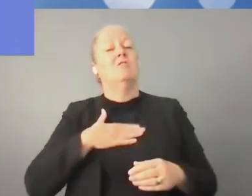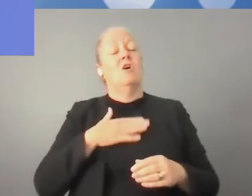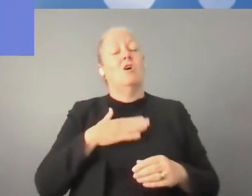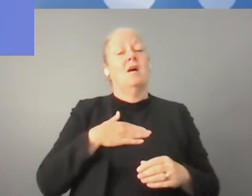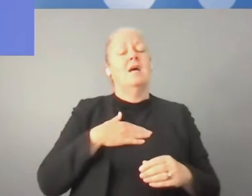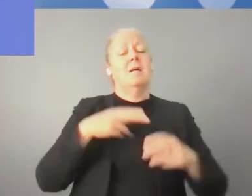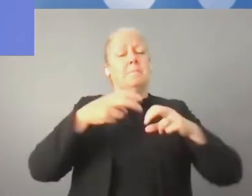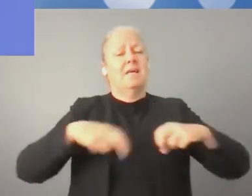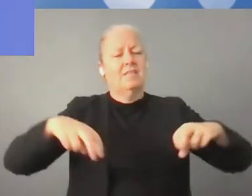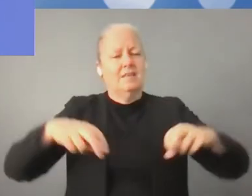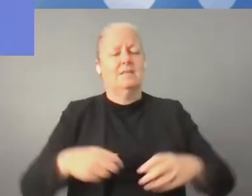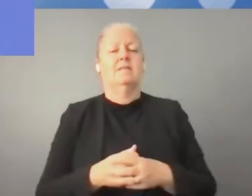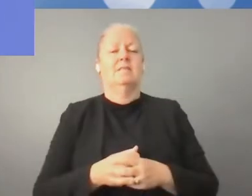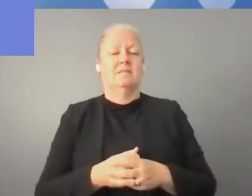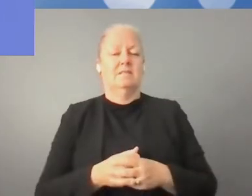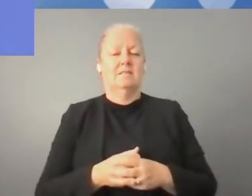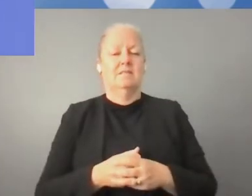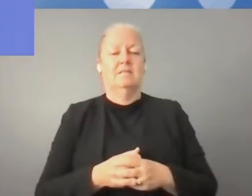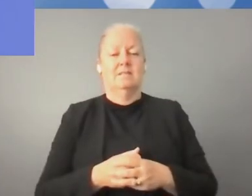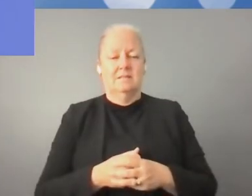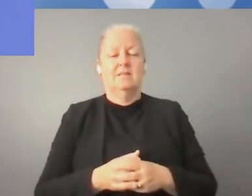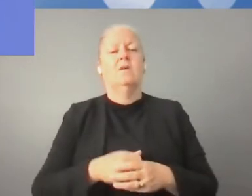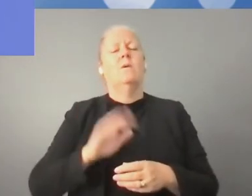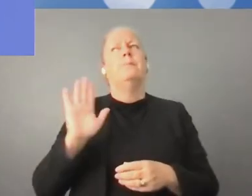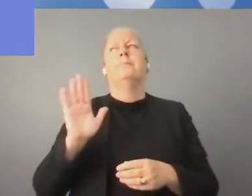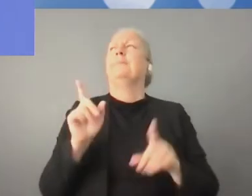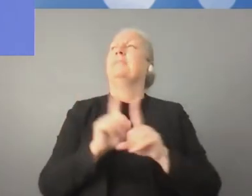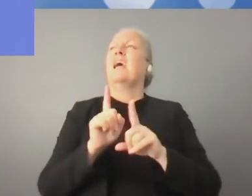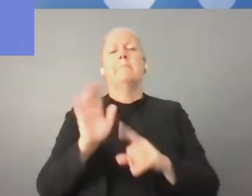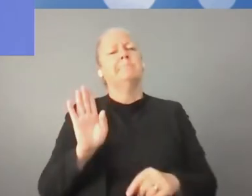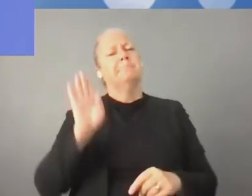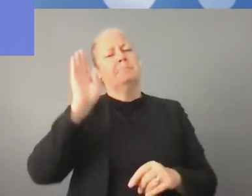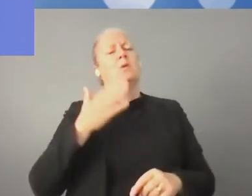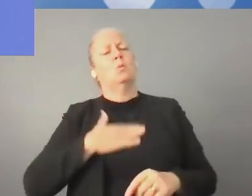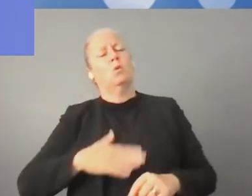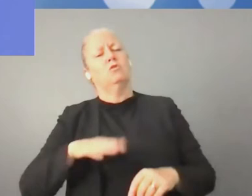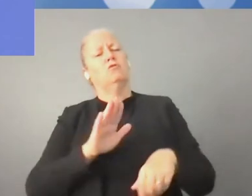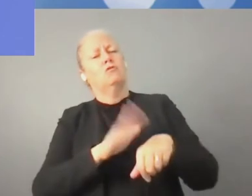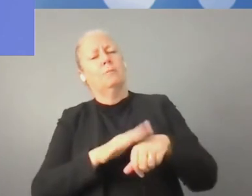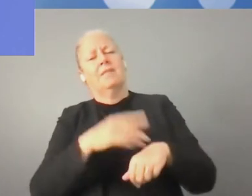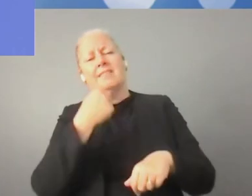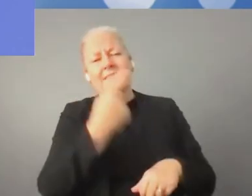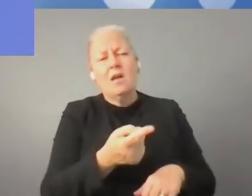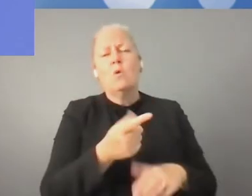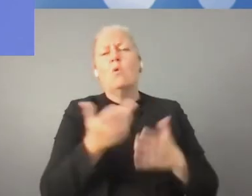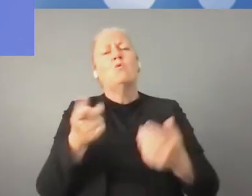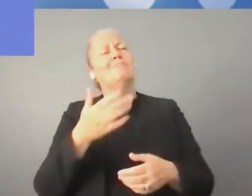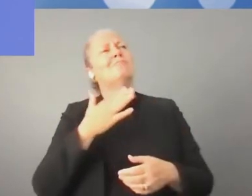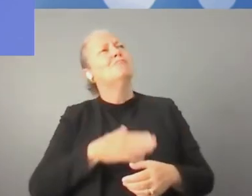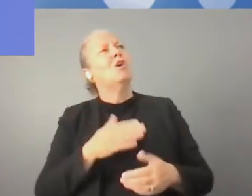interesante. Así que pienso que podemos permitirnos prolongar un poquito este panel.